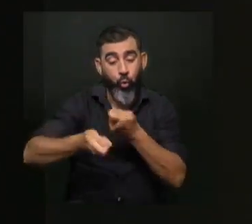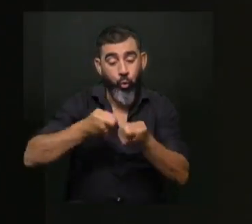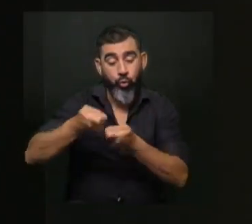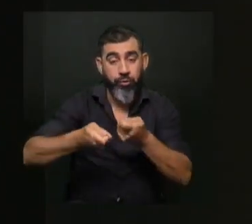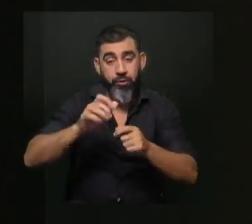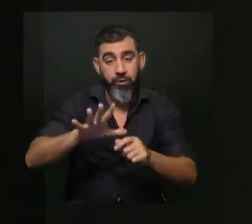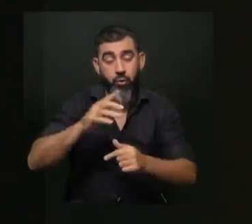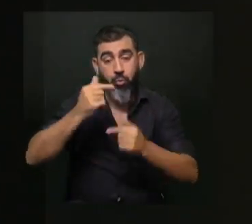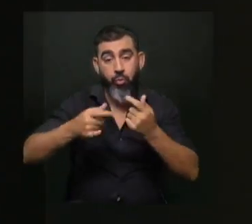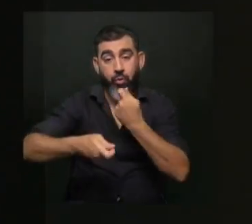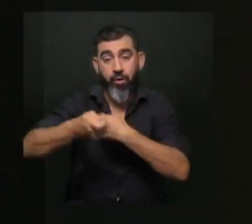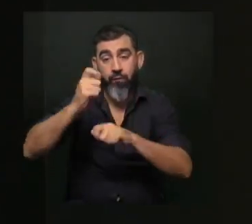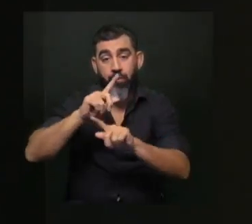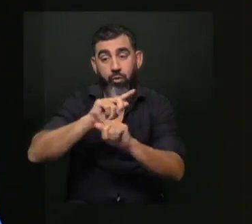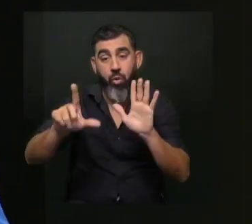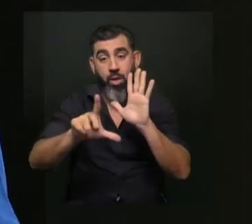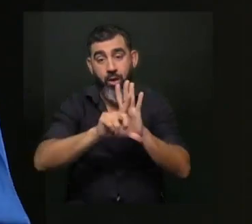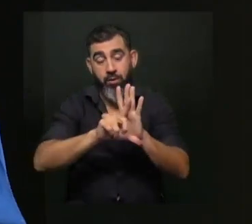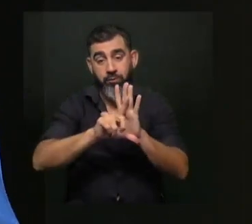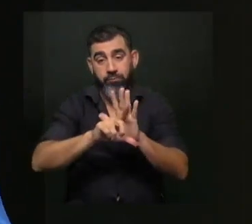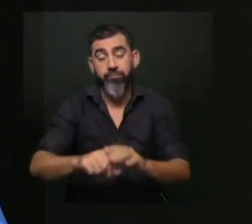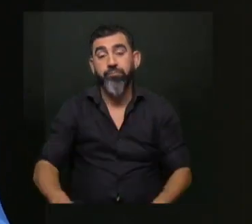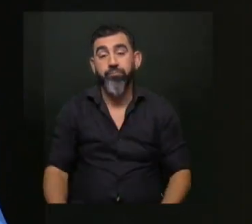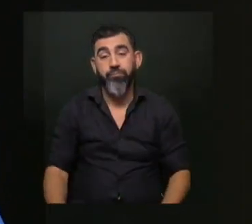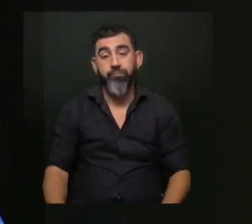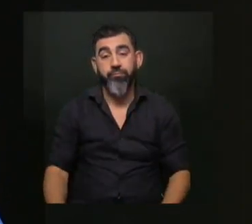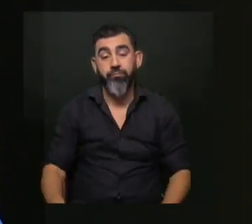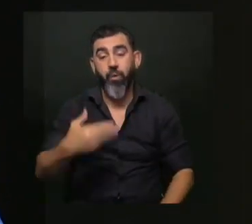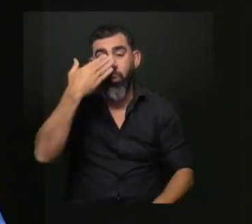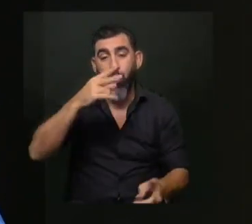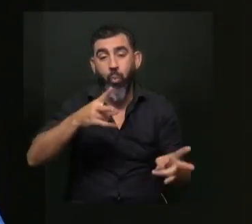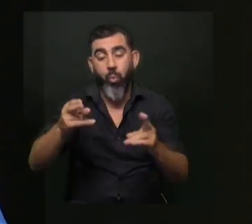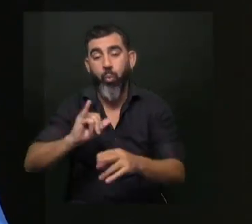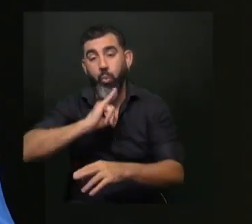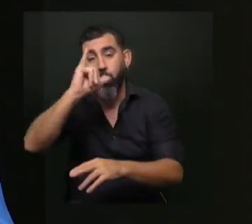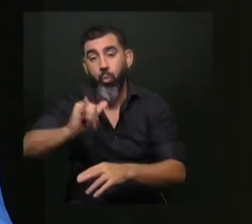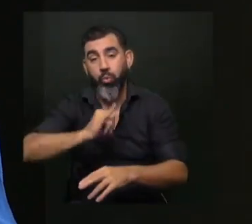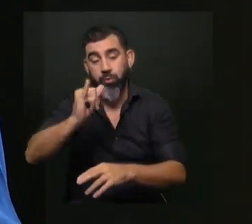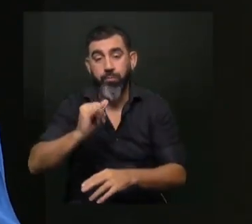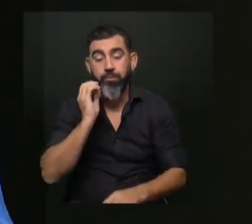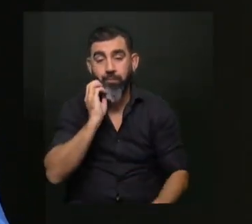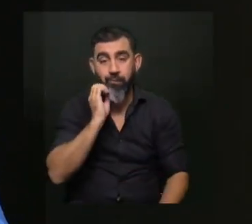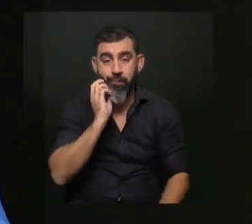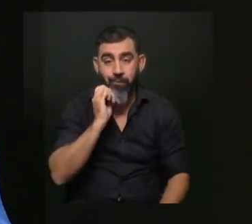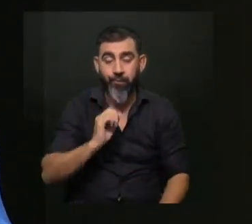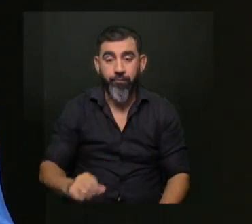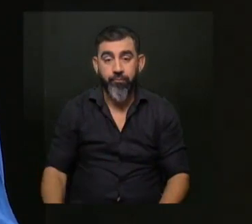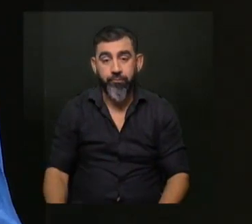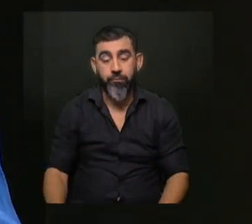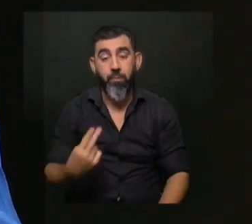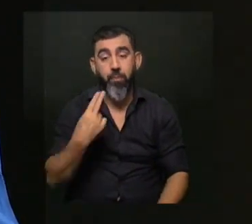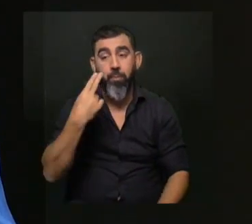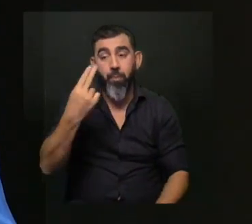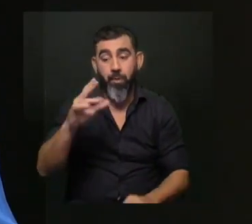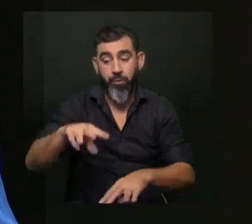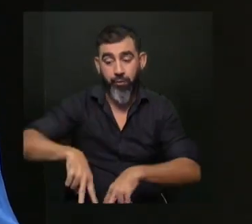venden en forma irregular, ¿no? Eso nos habla en la última parte del informe y justamente, como vos decías, tener el aval de hacer